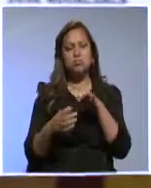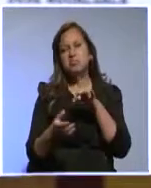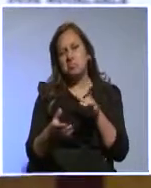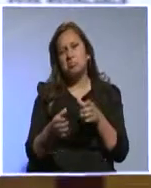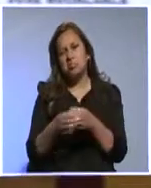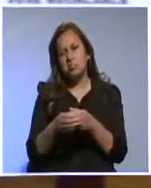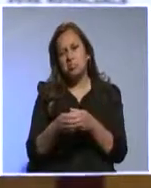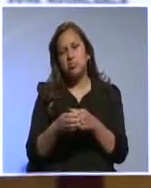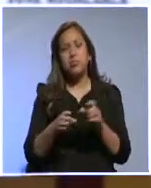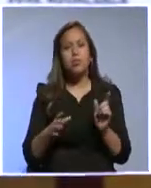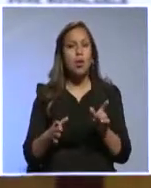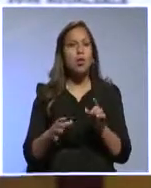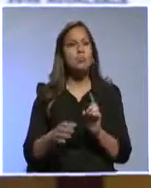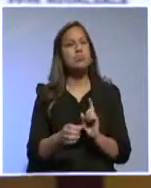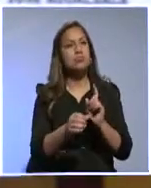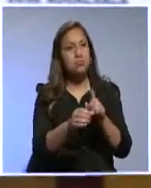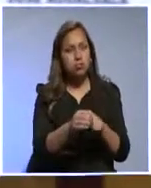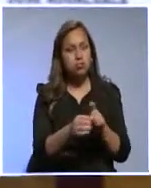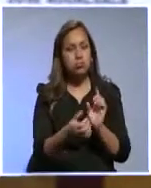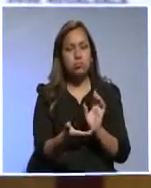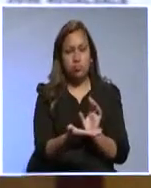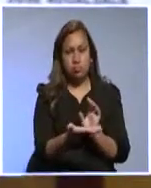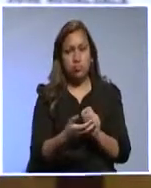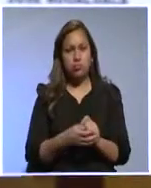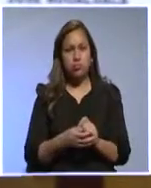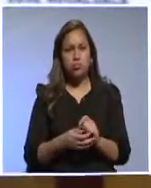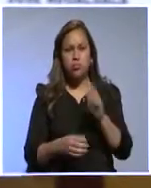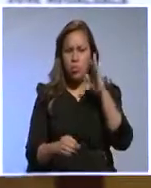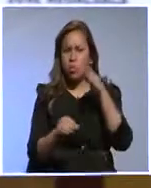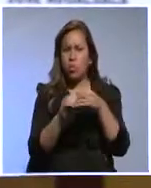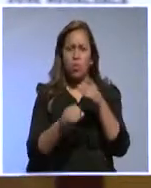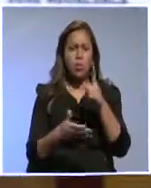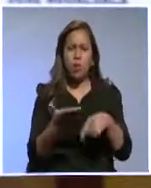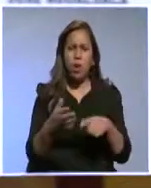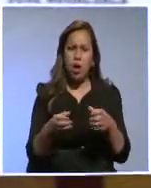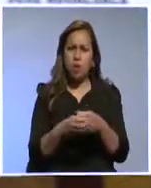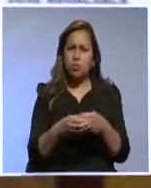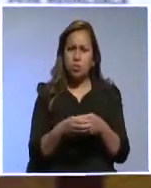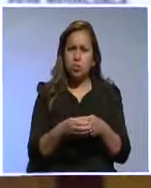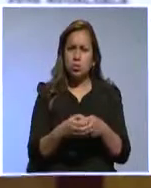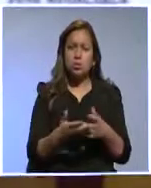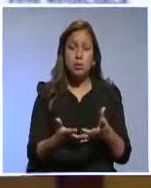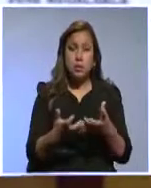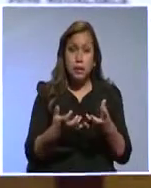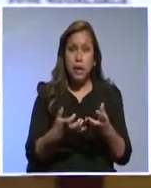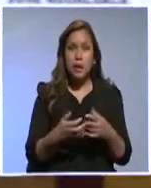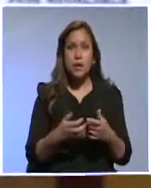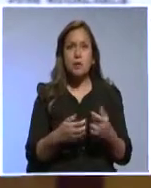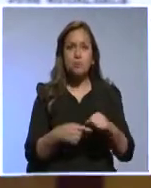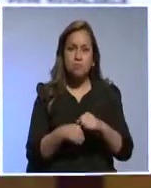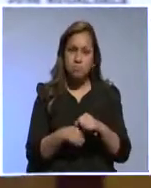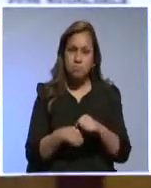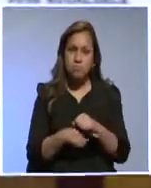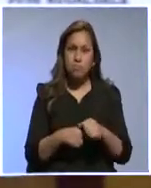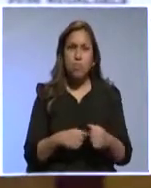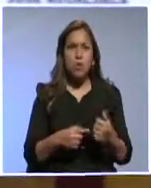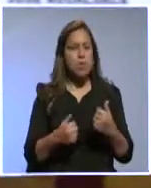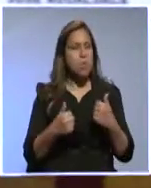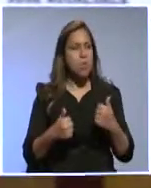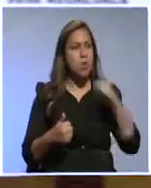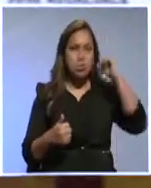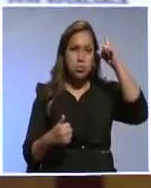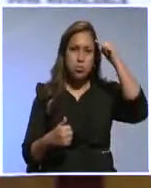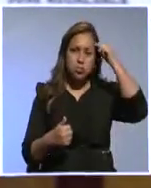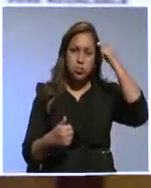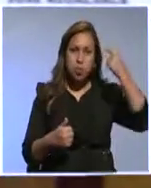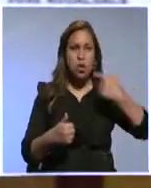Y lo que buscamos es, en esta asociación, transmitir las buenas prácticas del gobierno corporativo, de